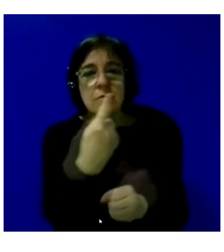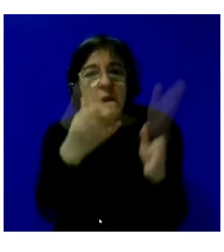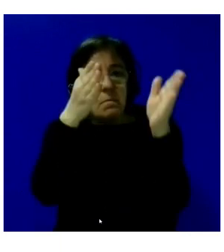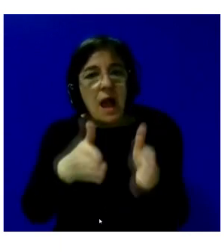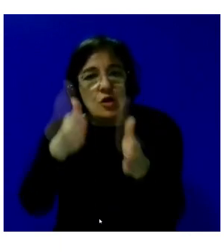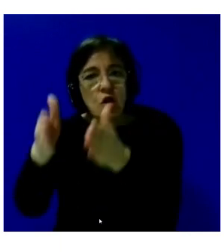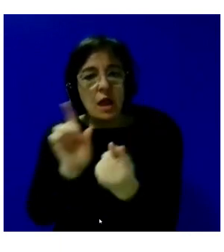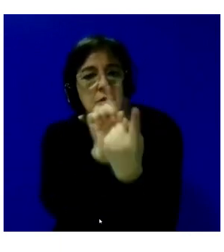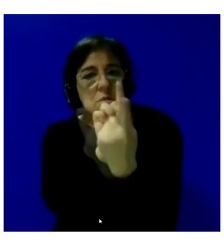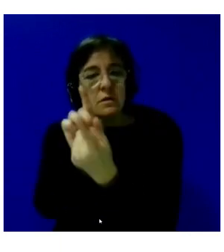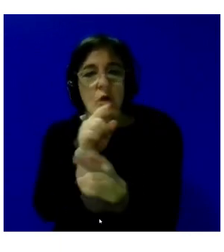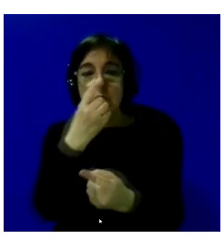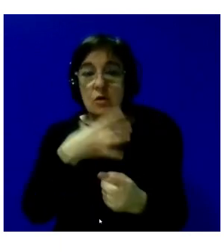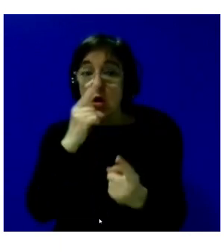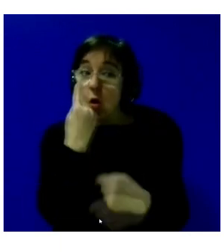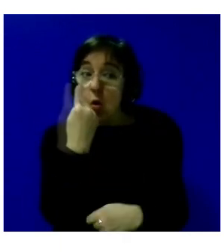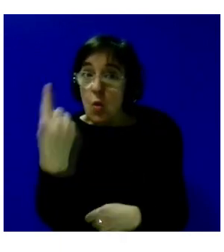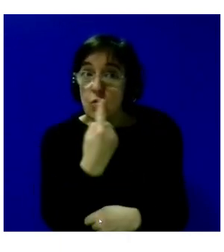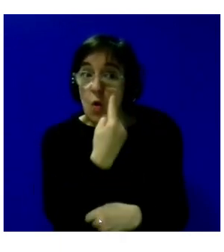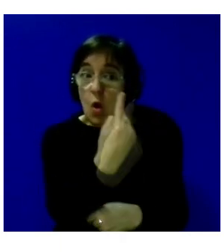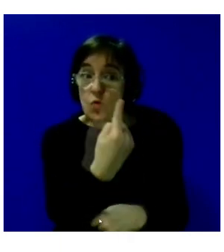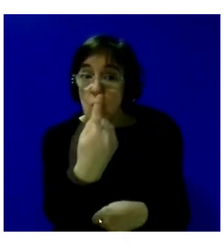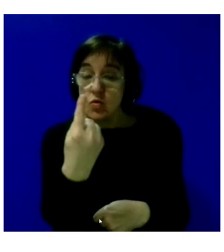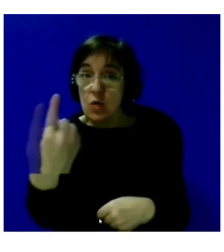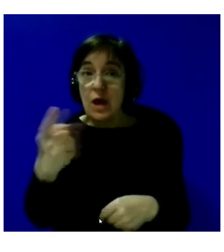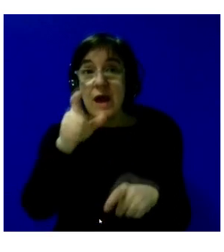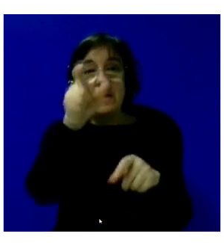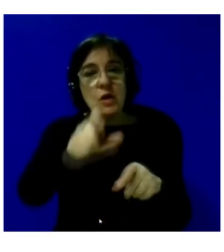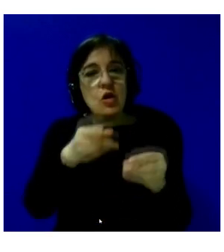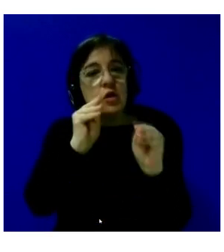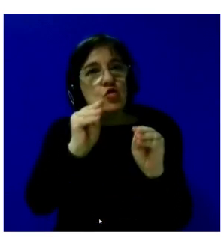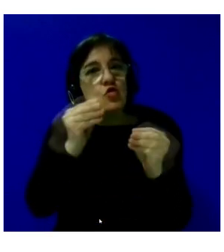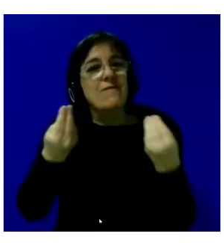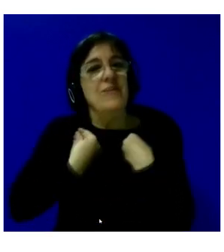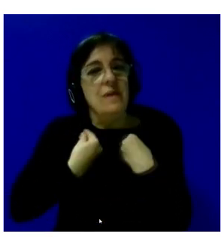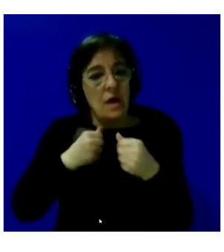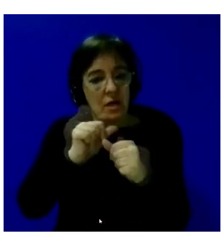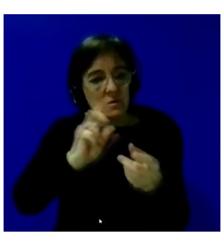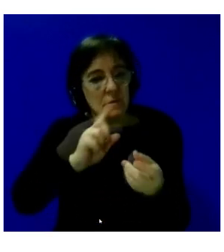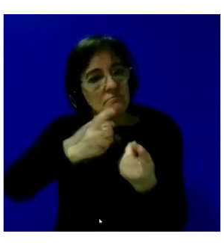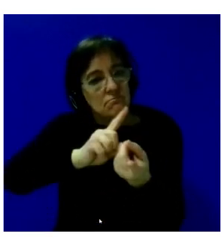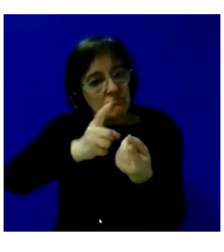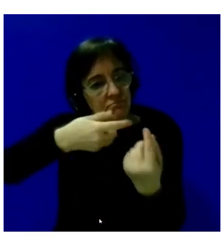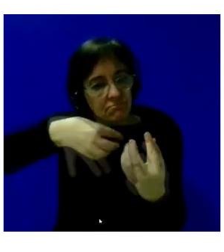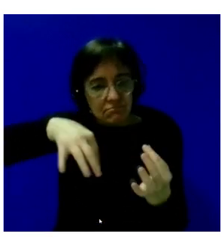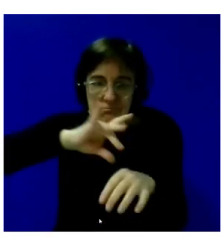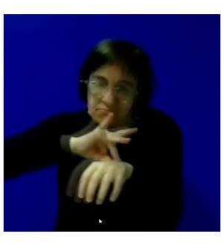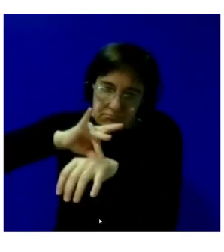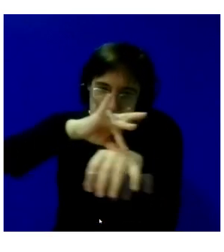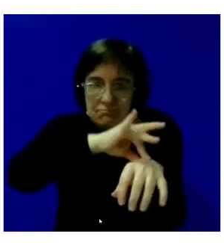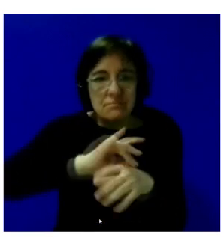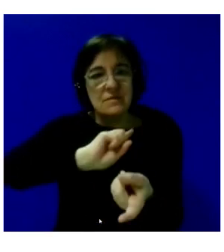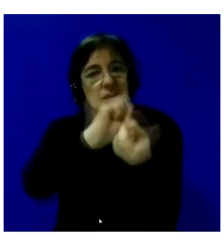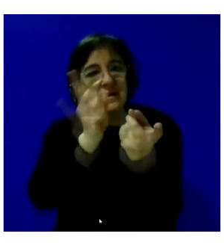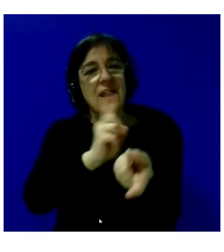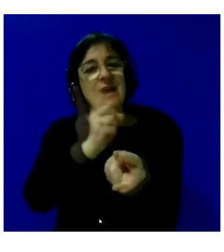hacen posible que uno a uno las personas y su historia se reconstruyan, se retomen. Y